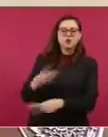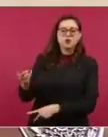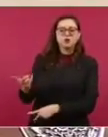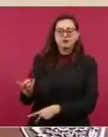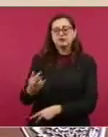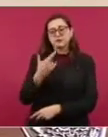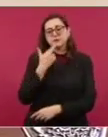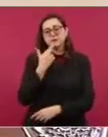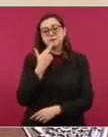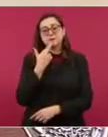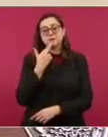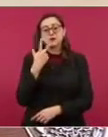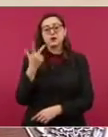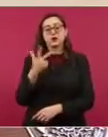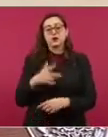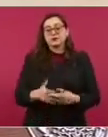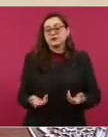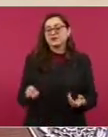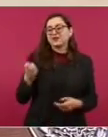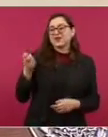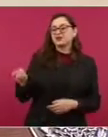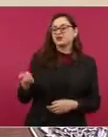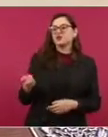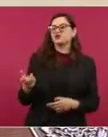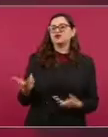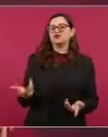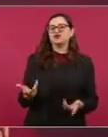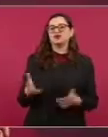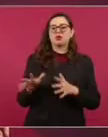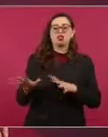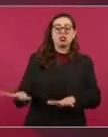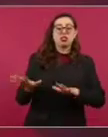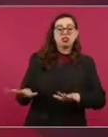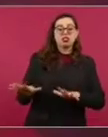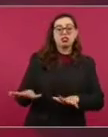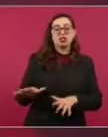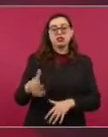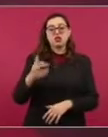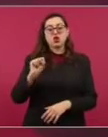show mediático.